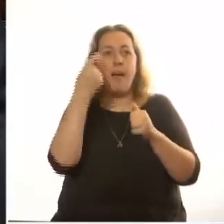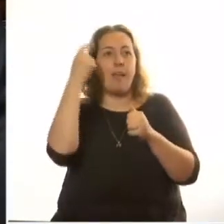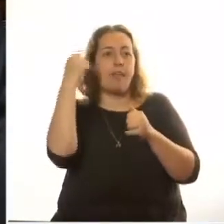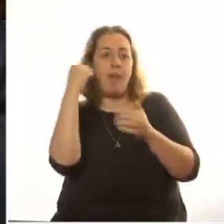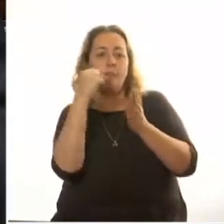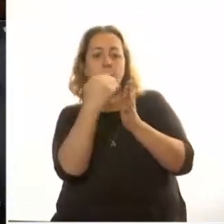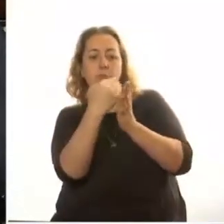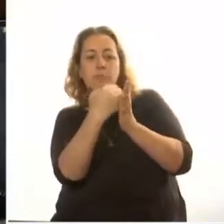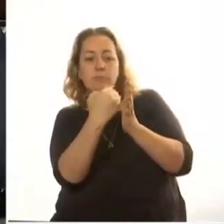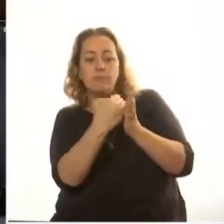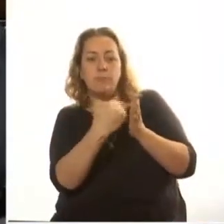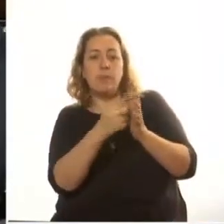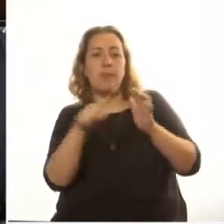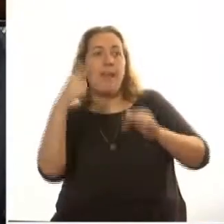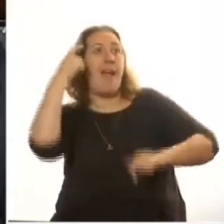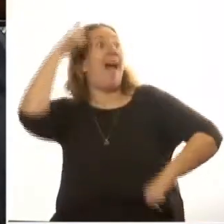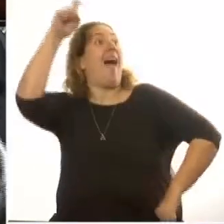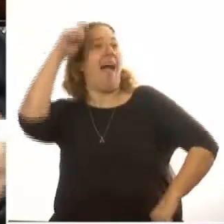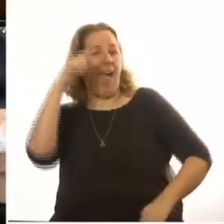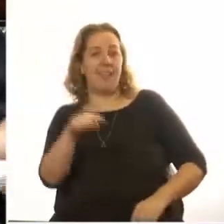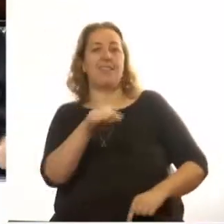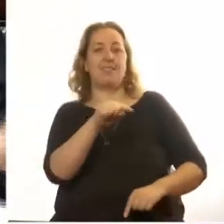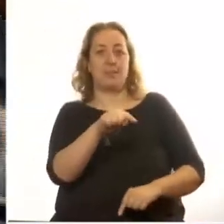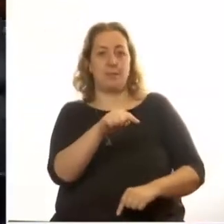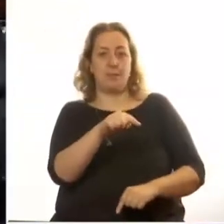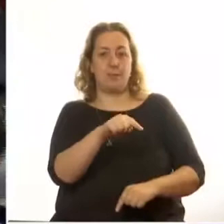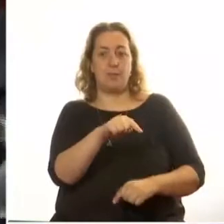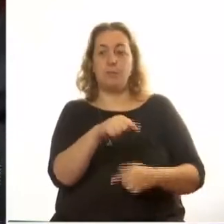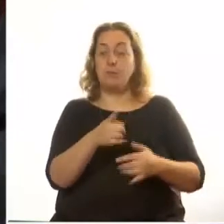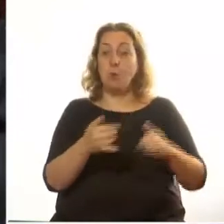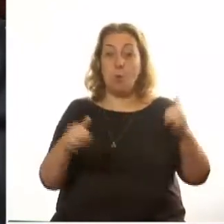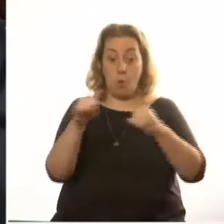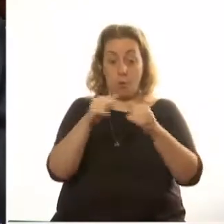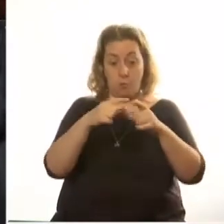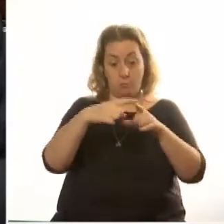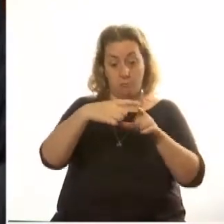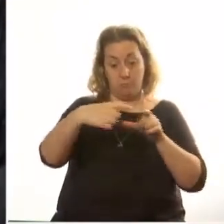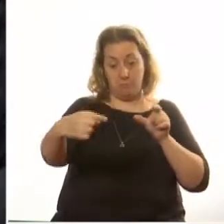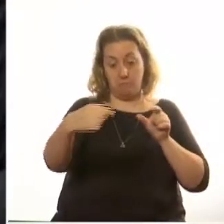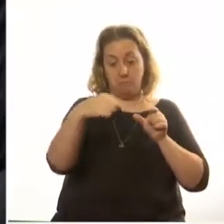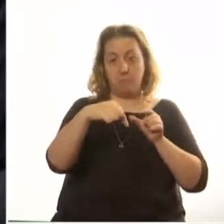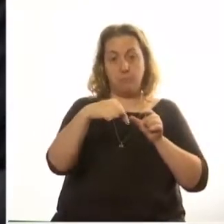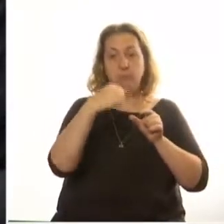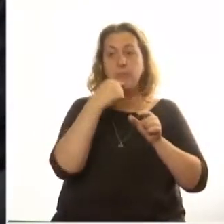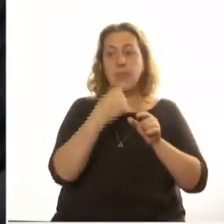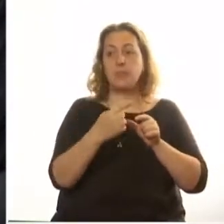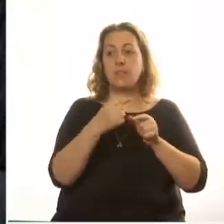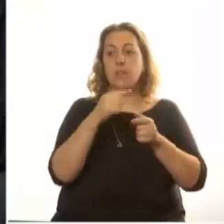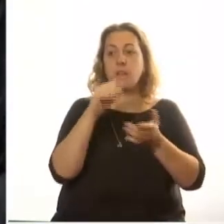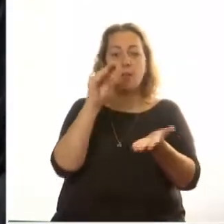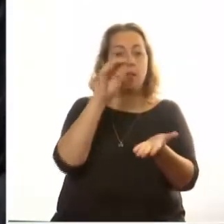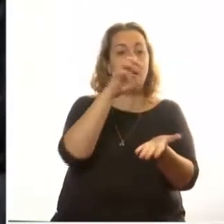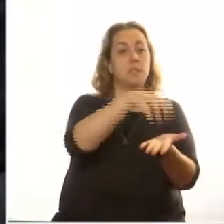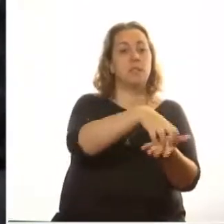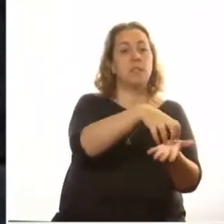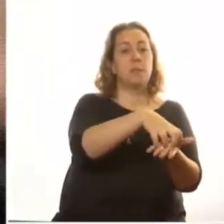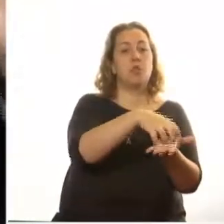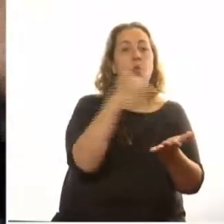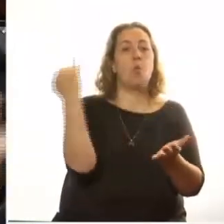está describiendo. Y entonces el juego tenía una ficha que decía asentamientos judíos,